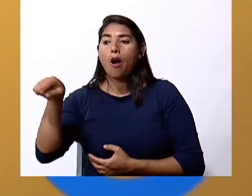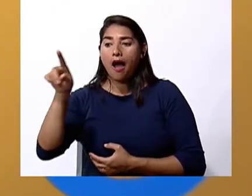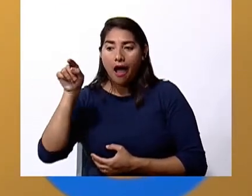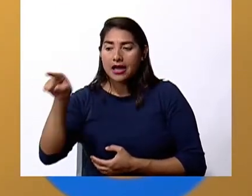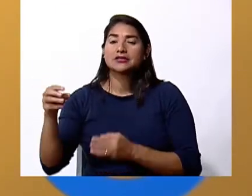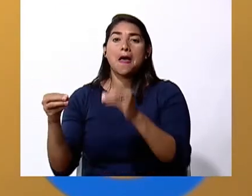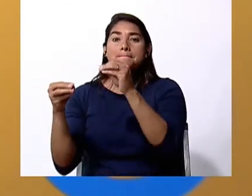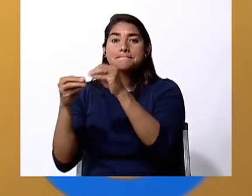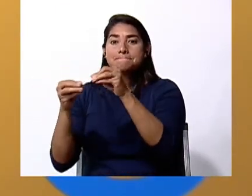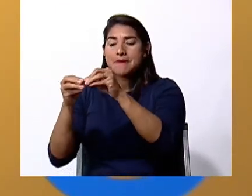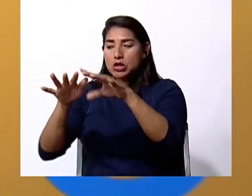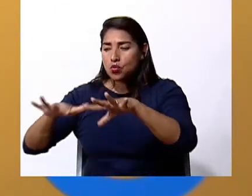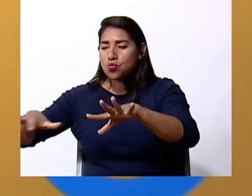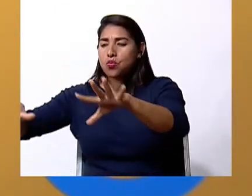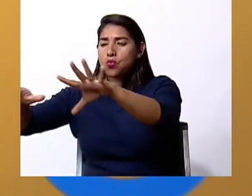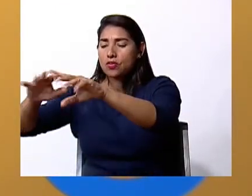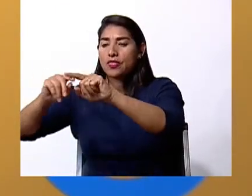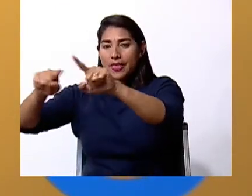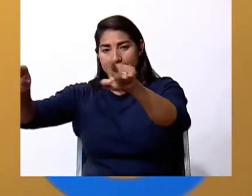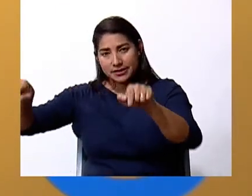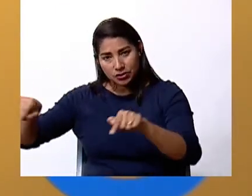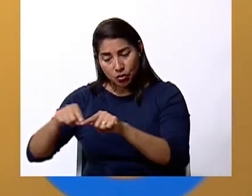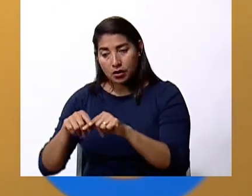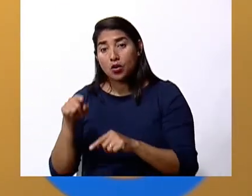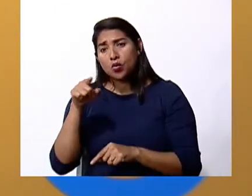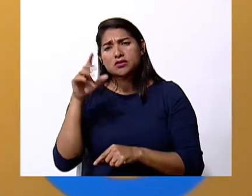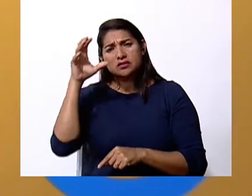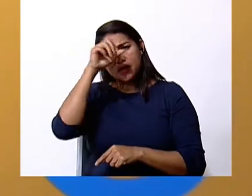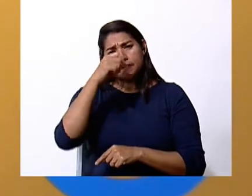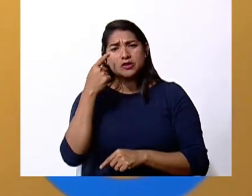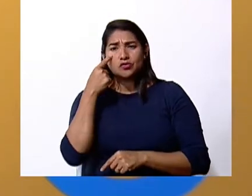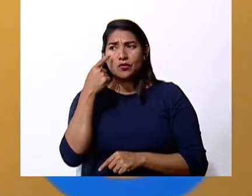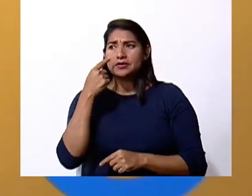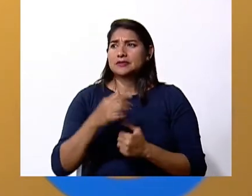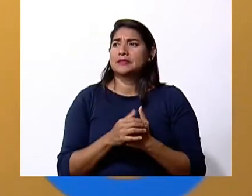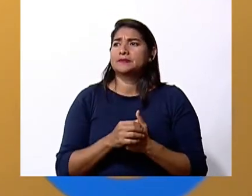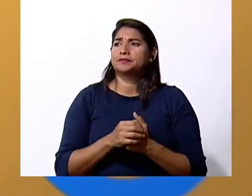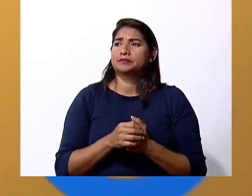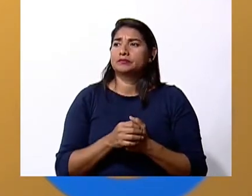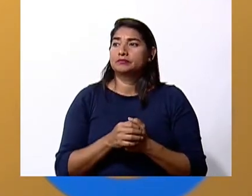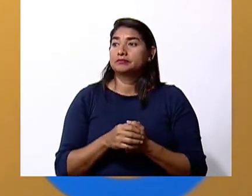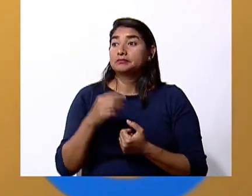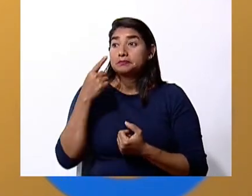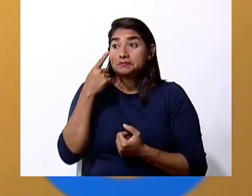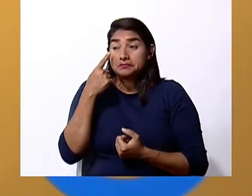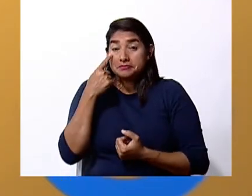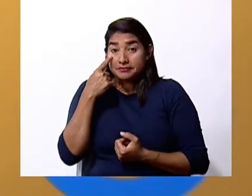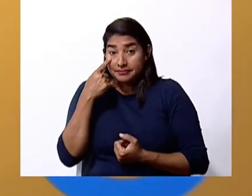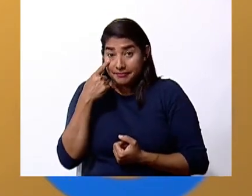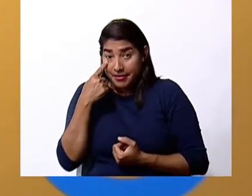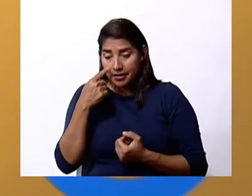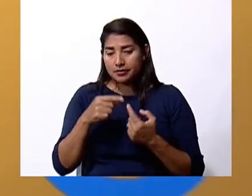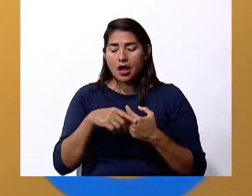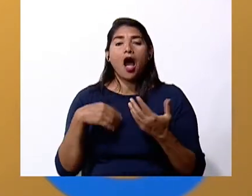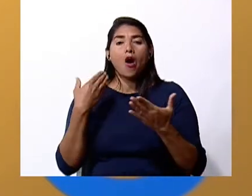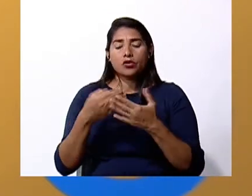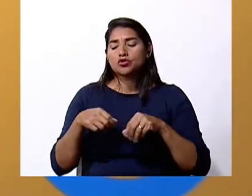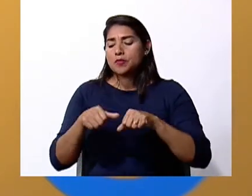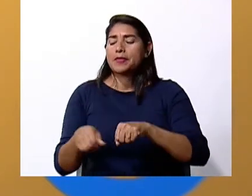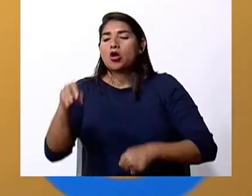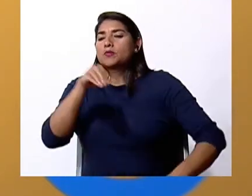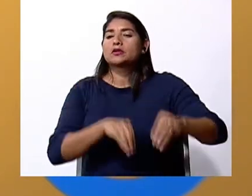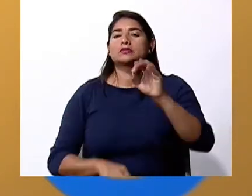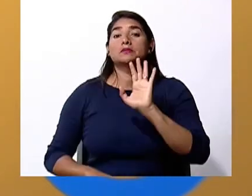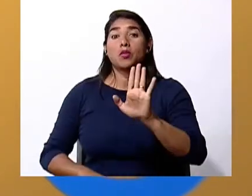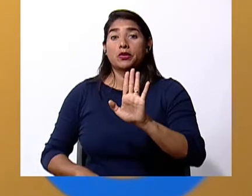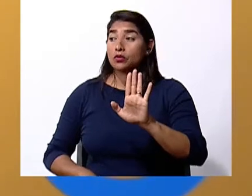el que está más presente. ¿Han visto ustedes este aparato? No. Cuando llegamos ahora a los supermercados es lo primero que